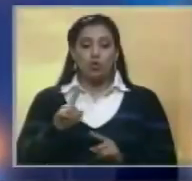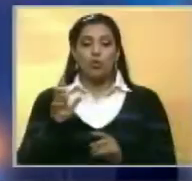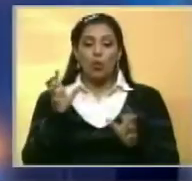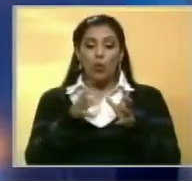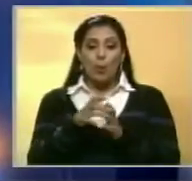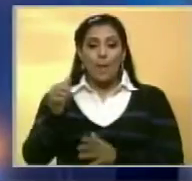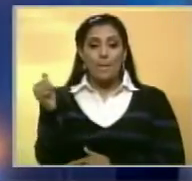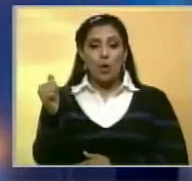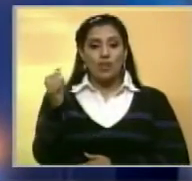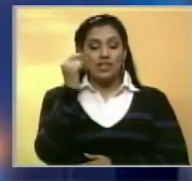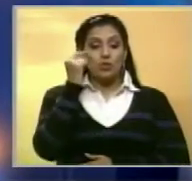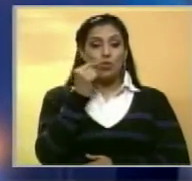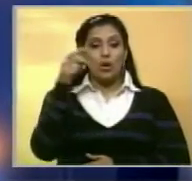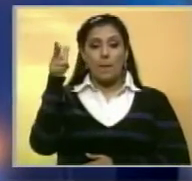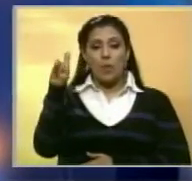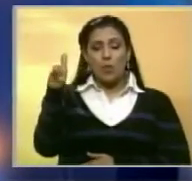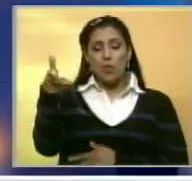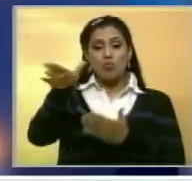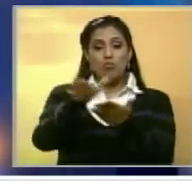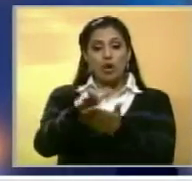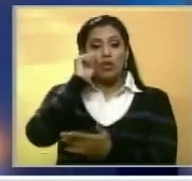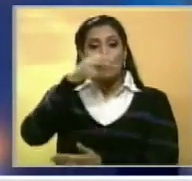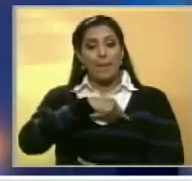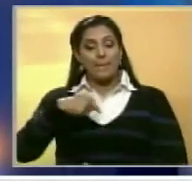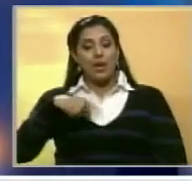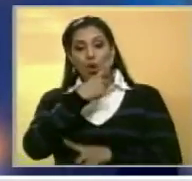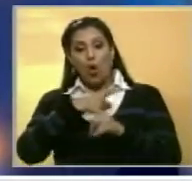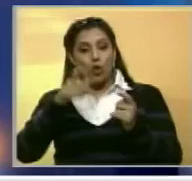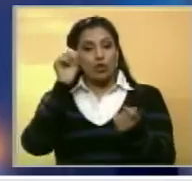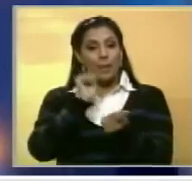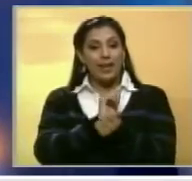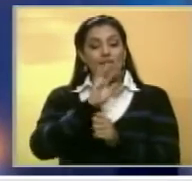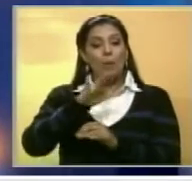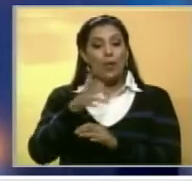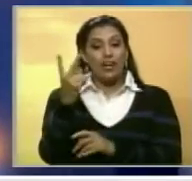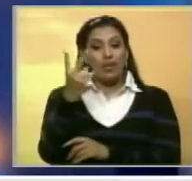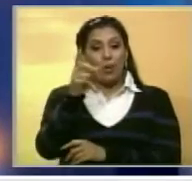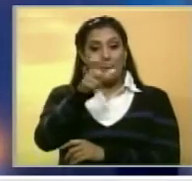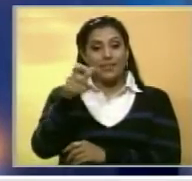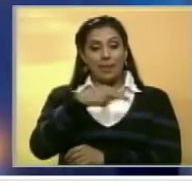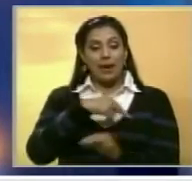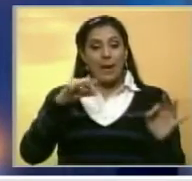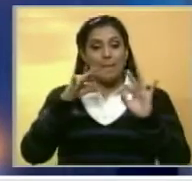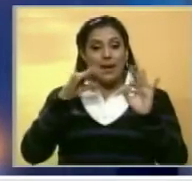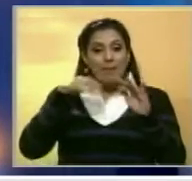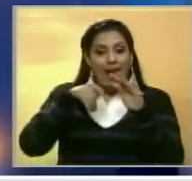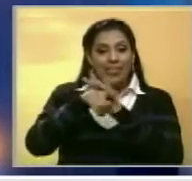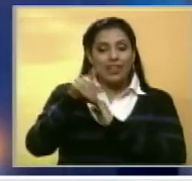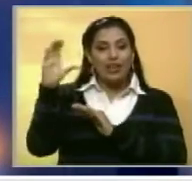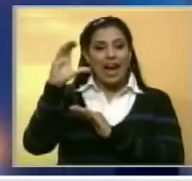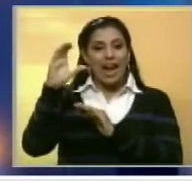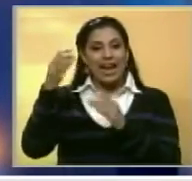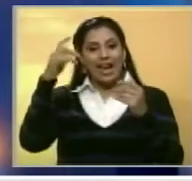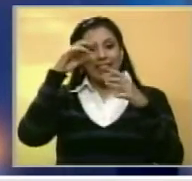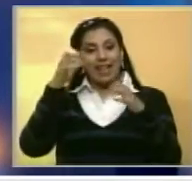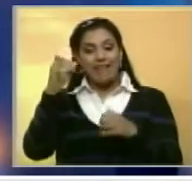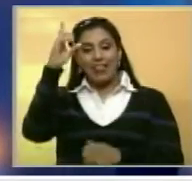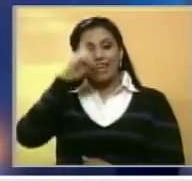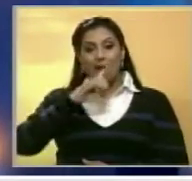Efectivos de Polisucre abatieron a un delincuente y capturaron a otro luego de que ingresaran a la unidad educativa Caracas que atiende a niños